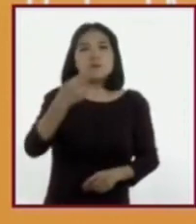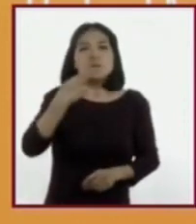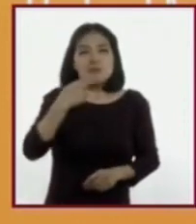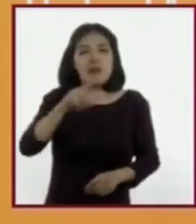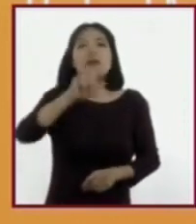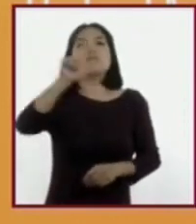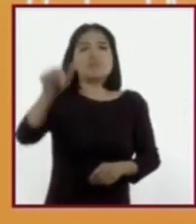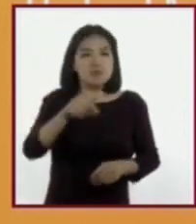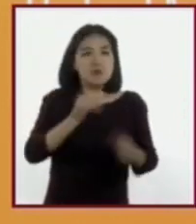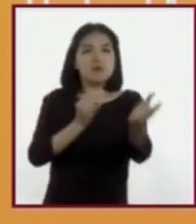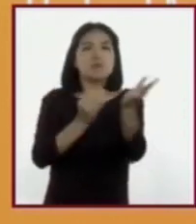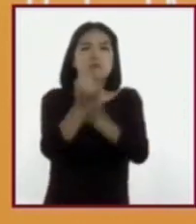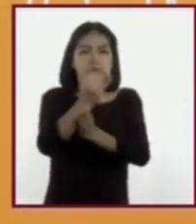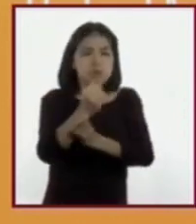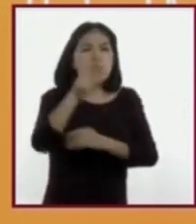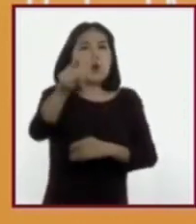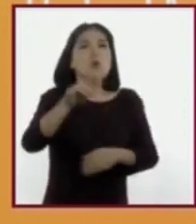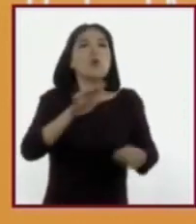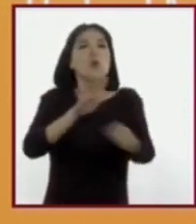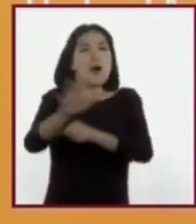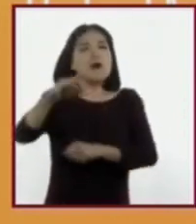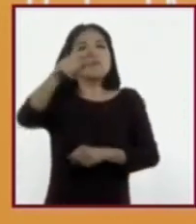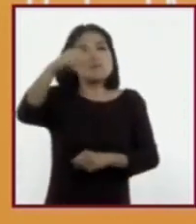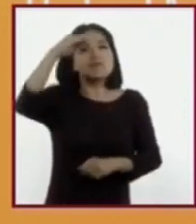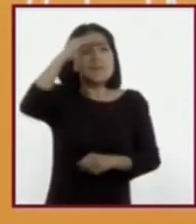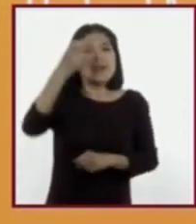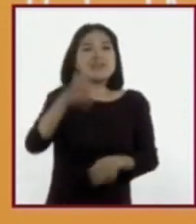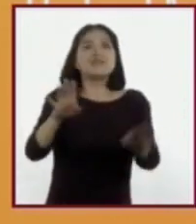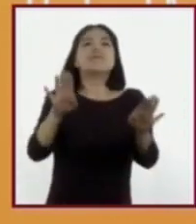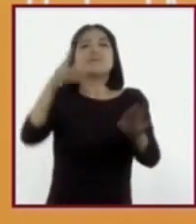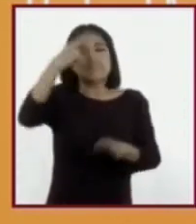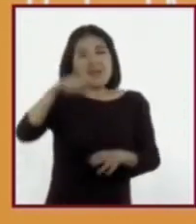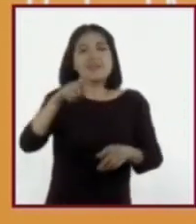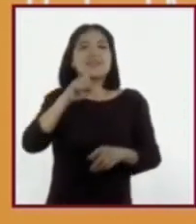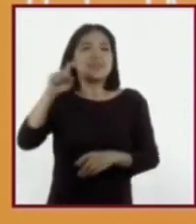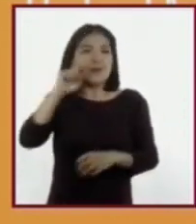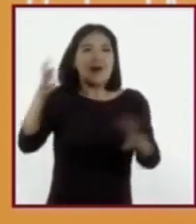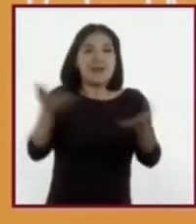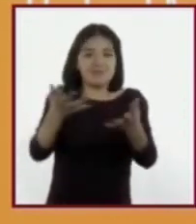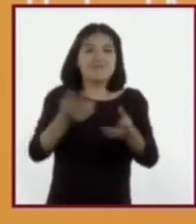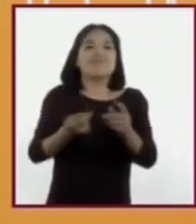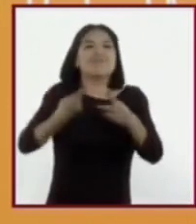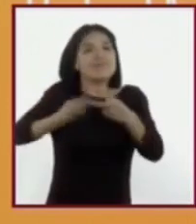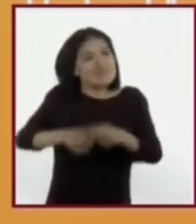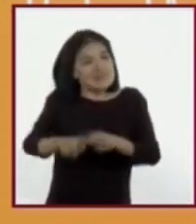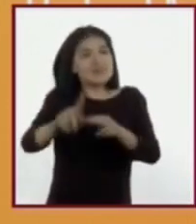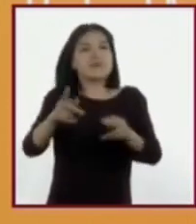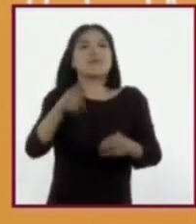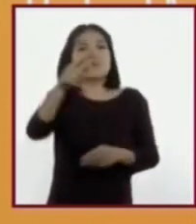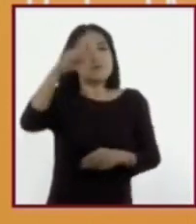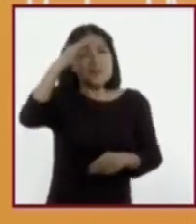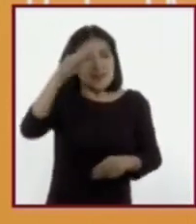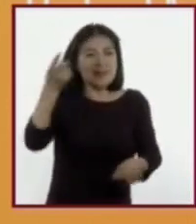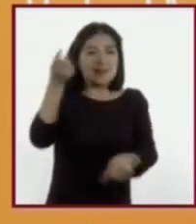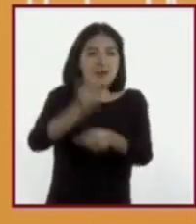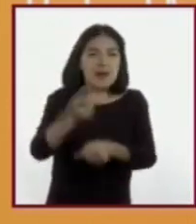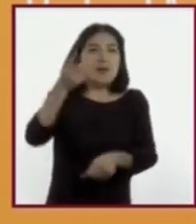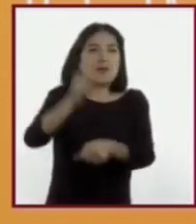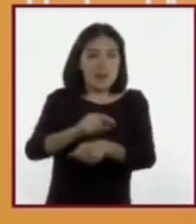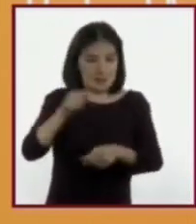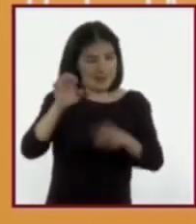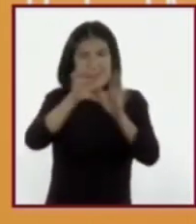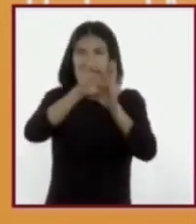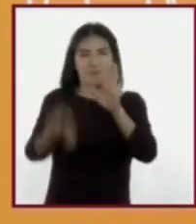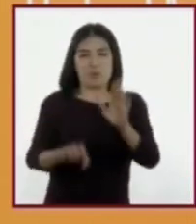realmente decidir y empezar a tomar control de su sexualidad. Piensen en lo que hacen cada día, durante una semana,